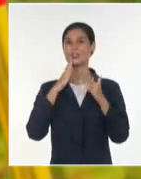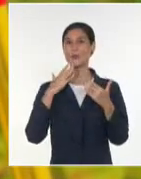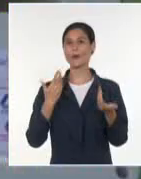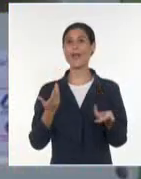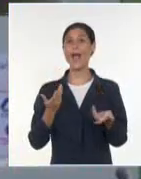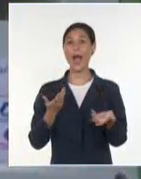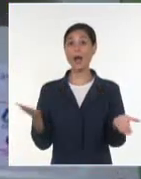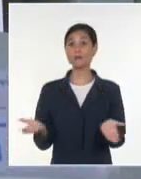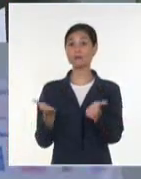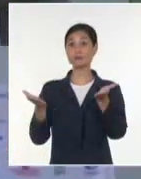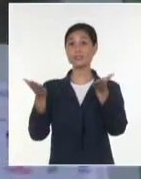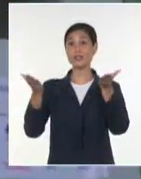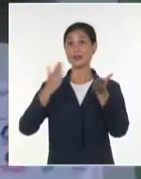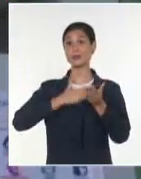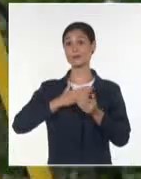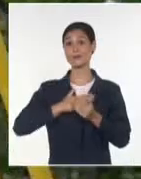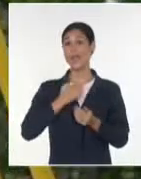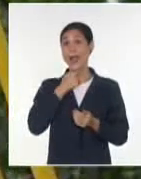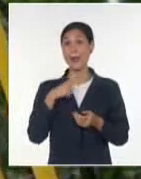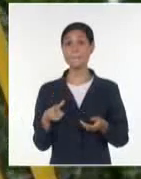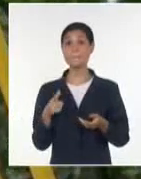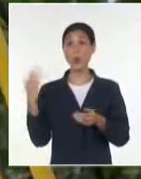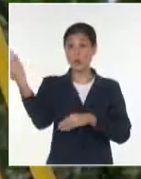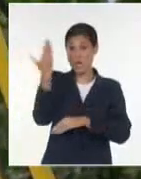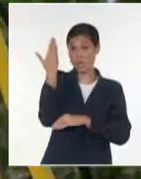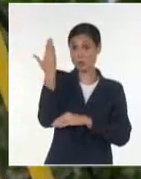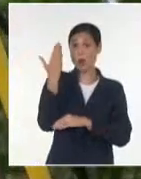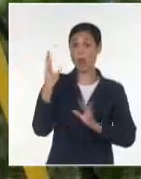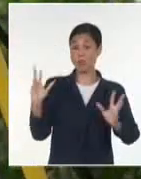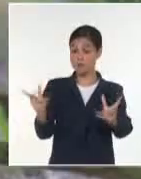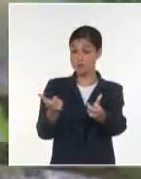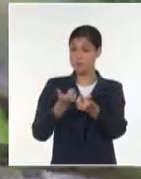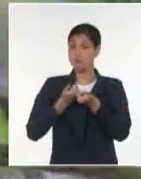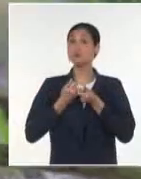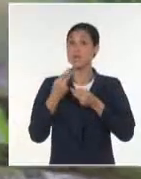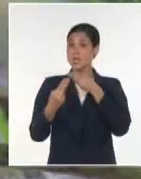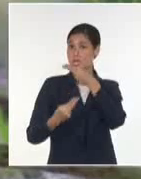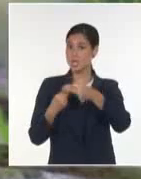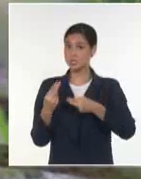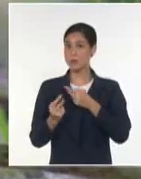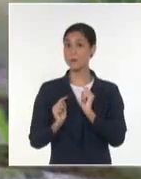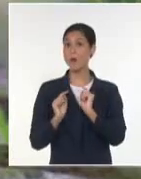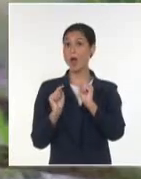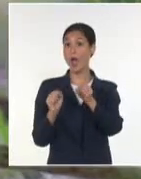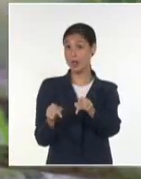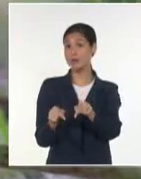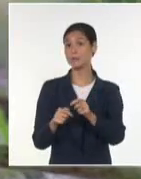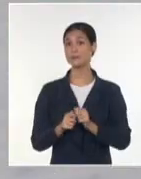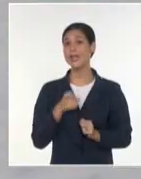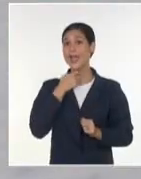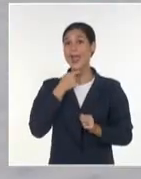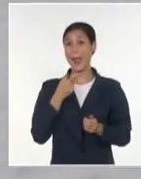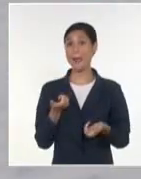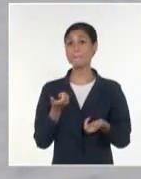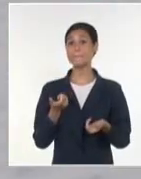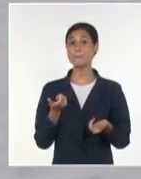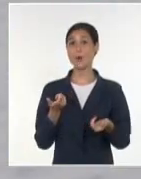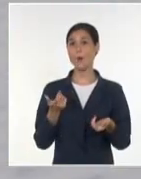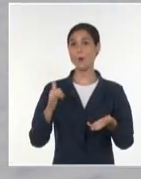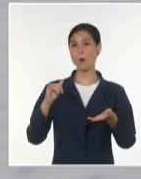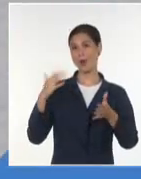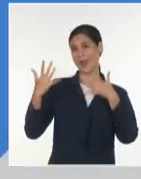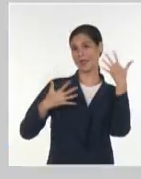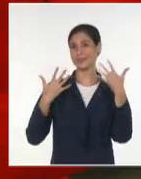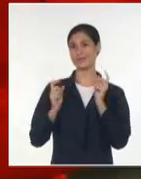restituimos los valores naturales del ecosistema, pero justamente para que sean más compatibles con la actividad económica que se desarrolla en esta